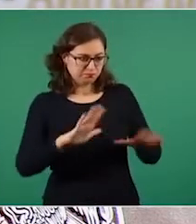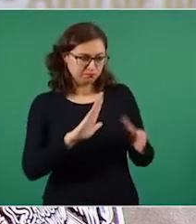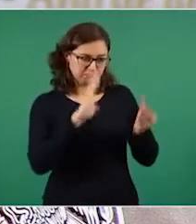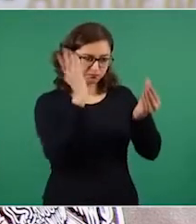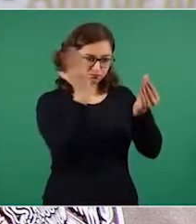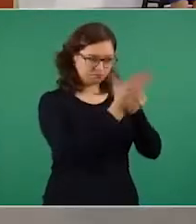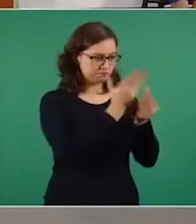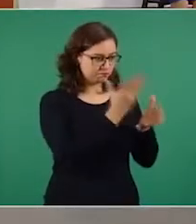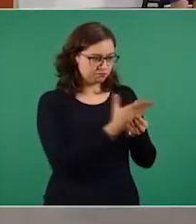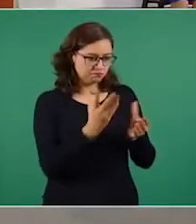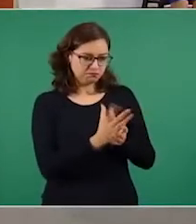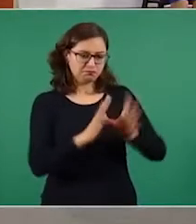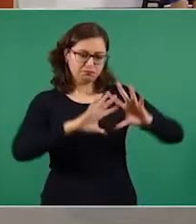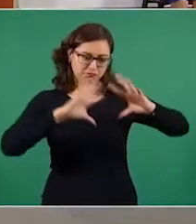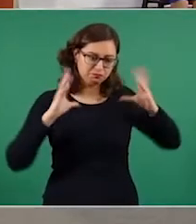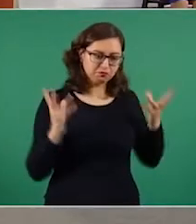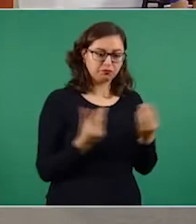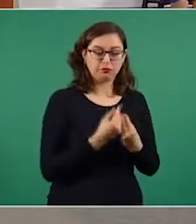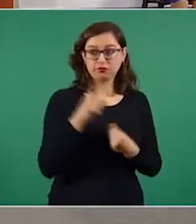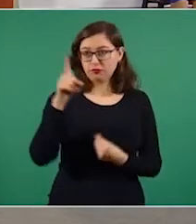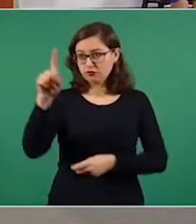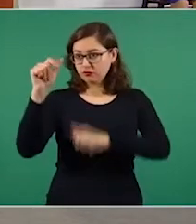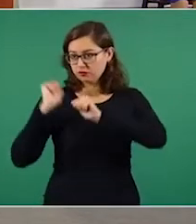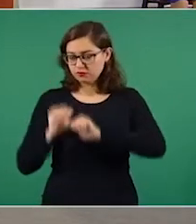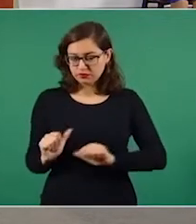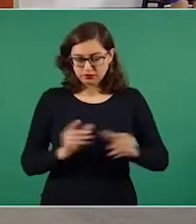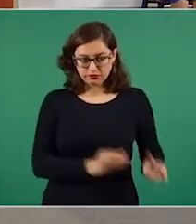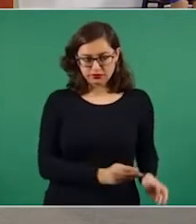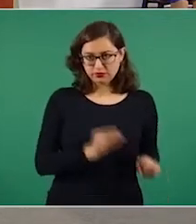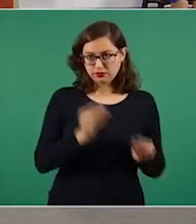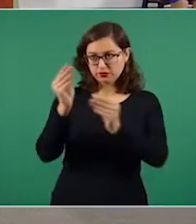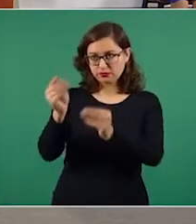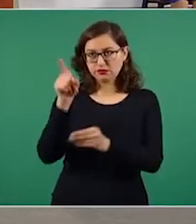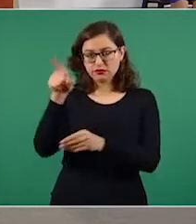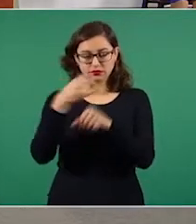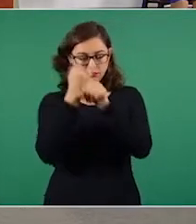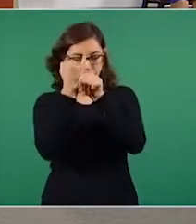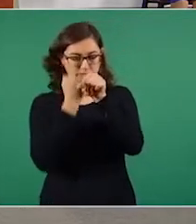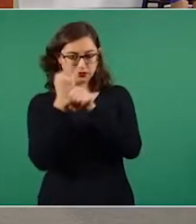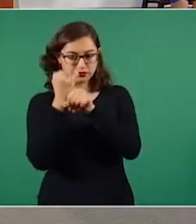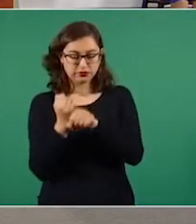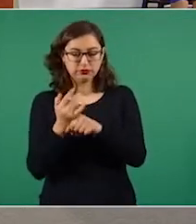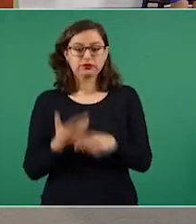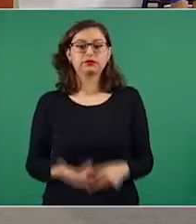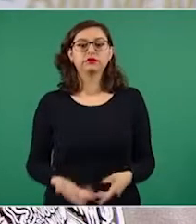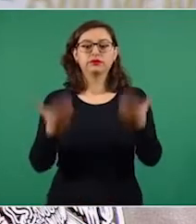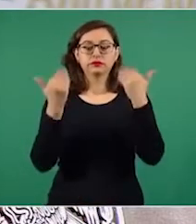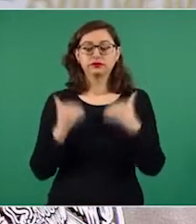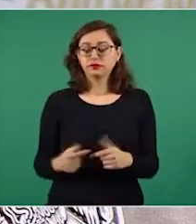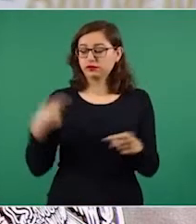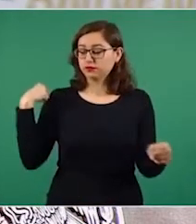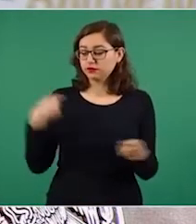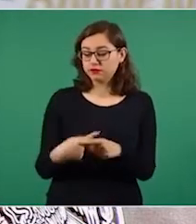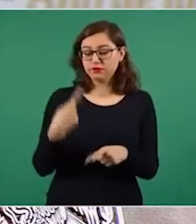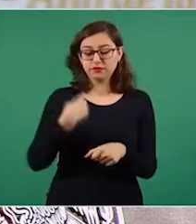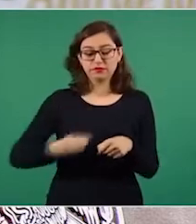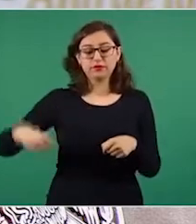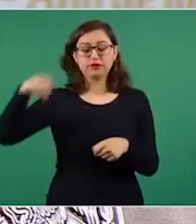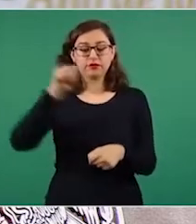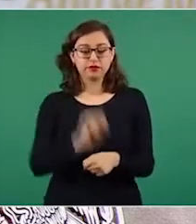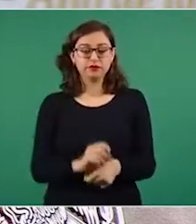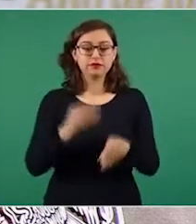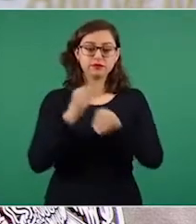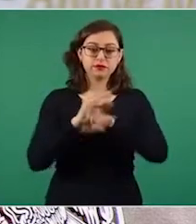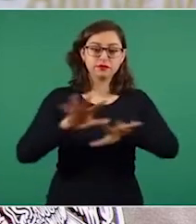a cabo las investigaciones correspondientes, en Quién es quién en las mentiras de la semana aparecen periodistas y medios